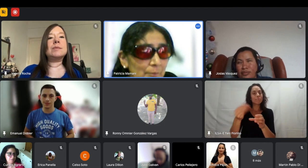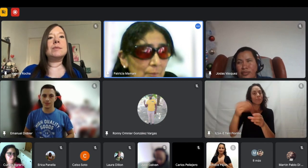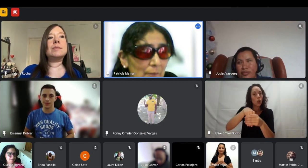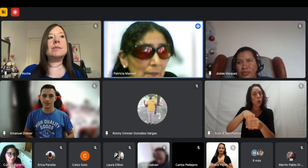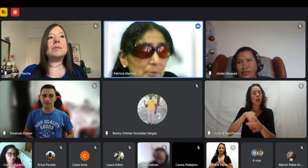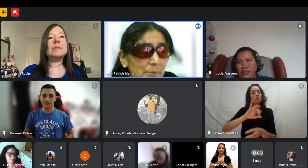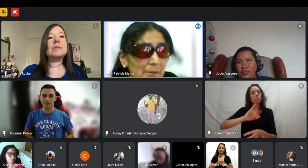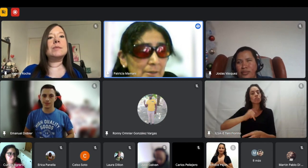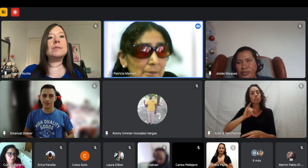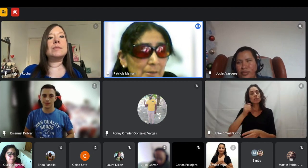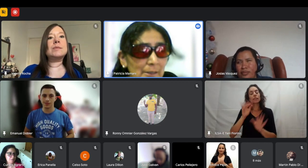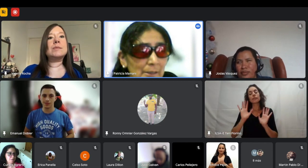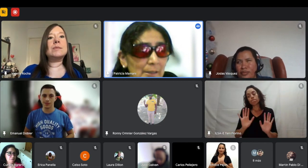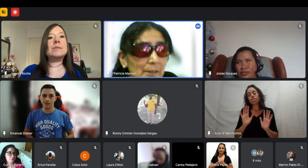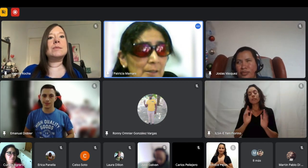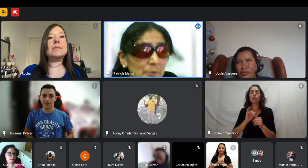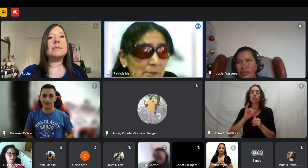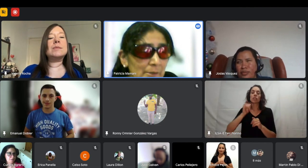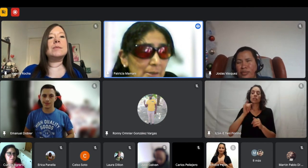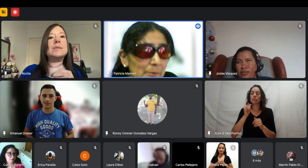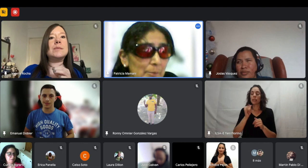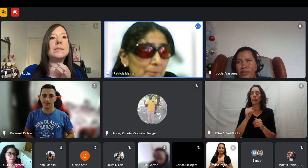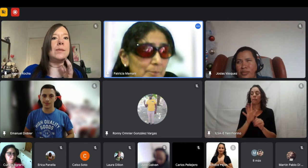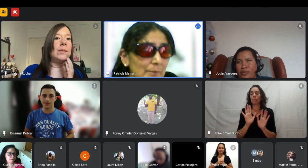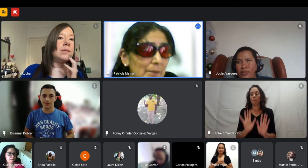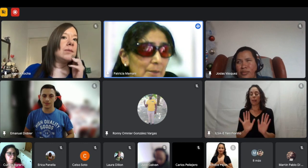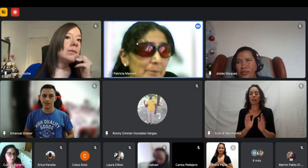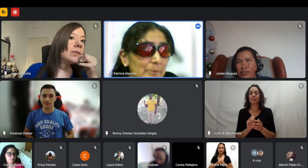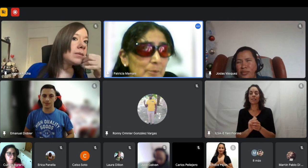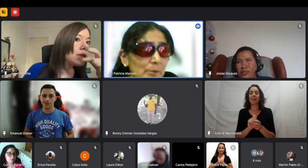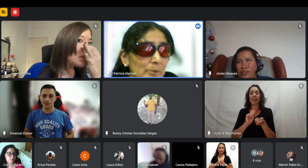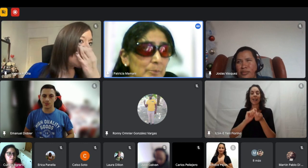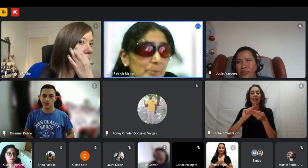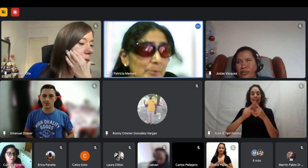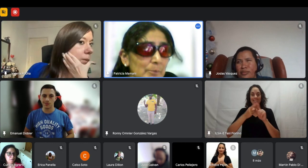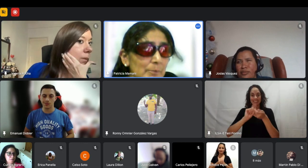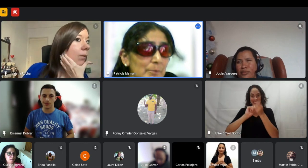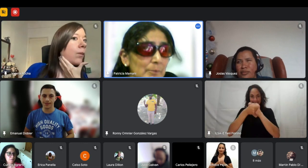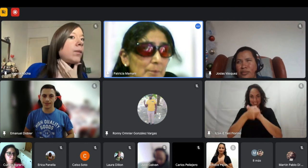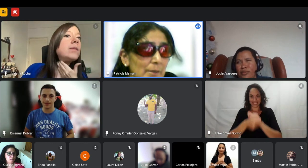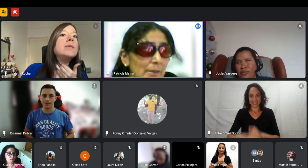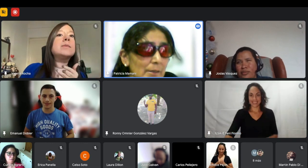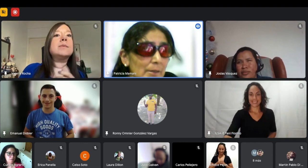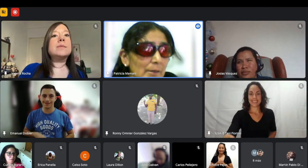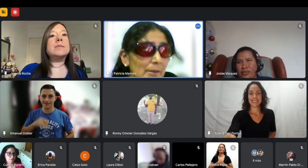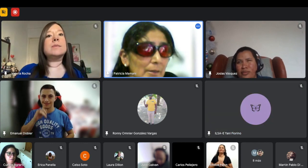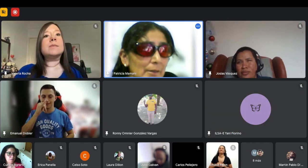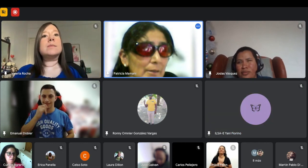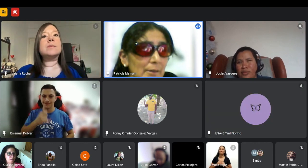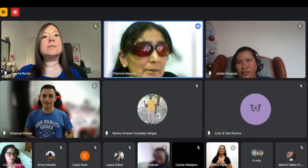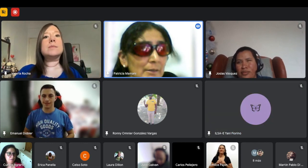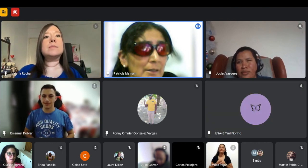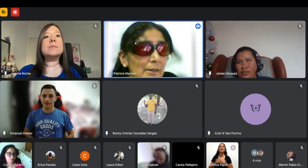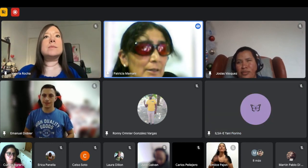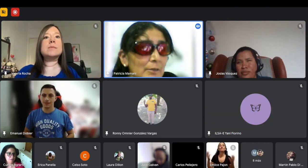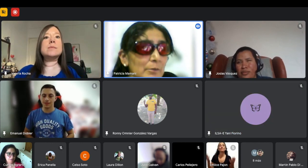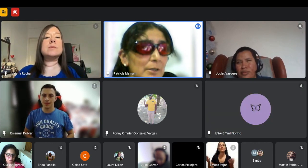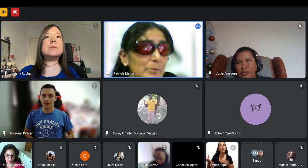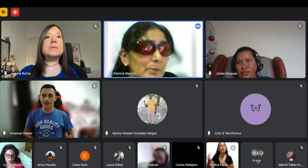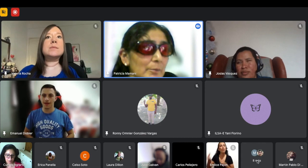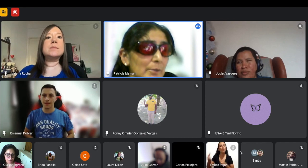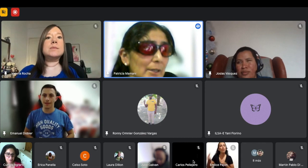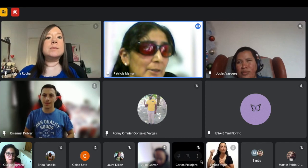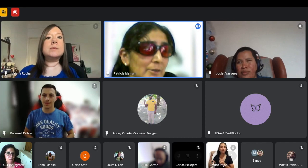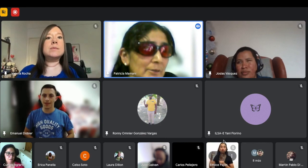esto mismo que decía Vale muchas veces también por eh quieren tratar de